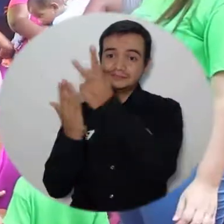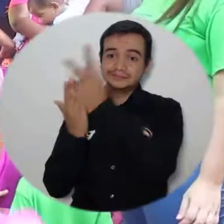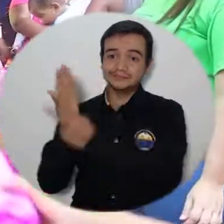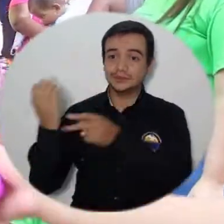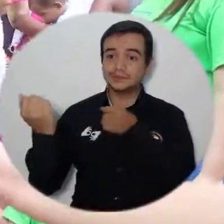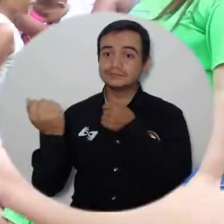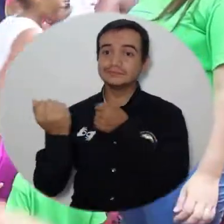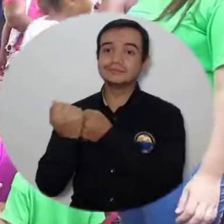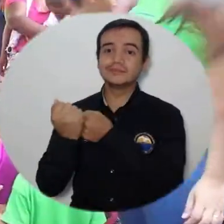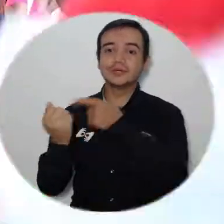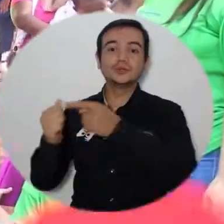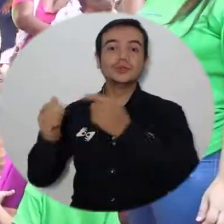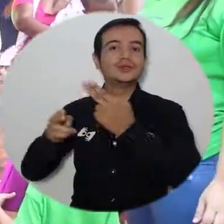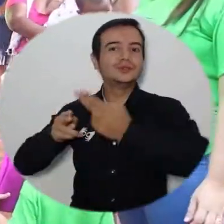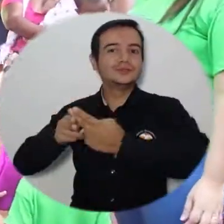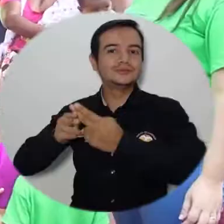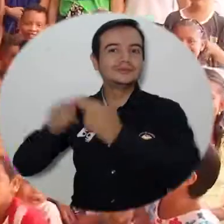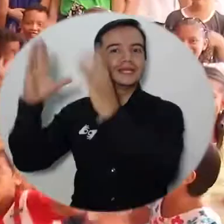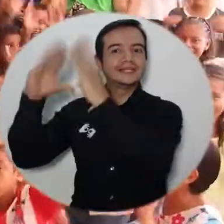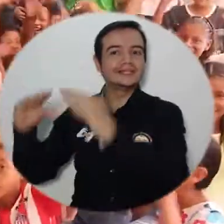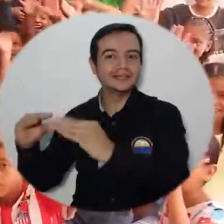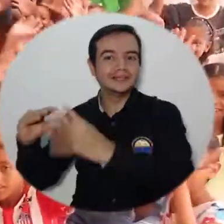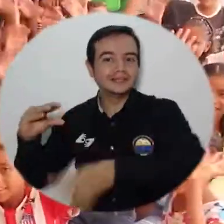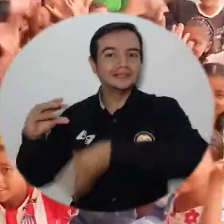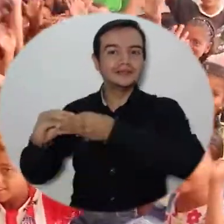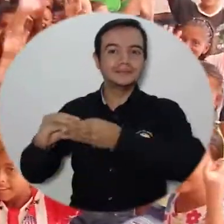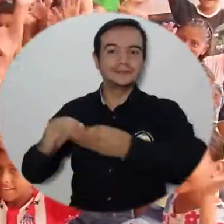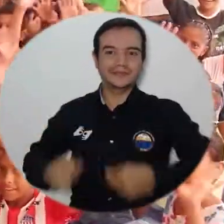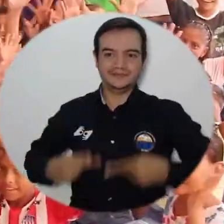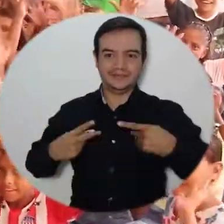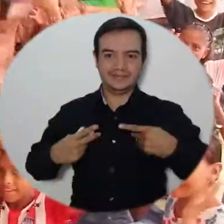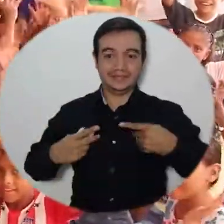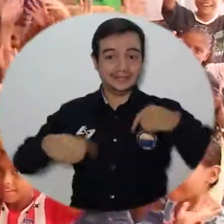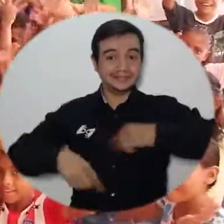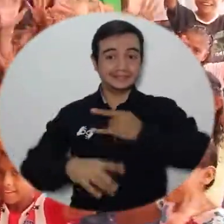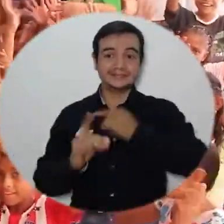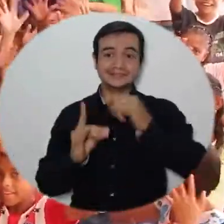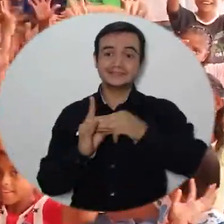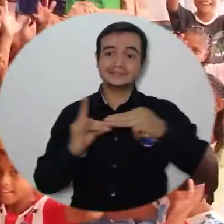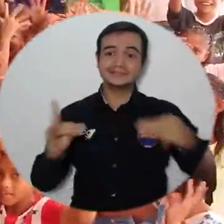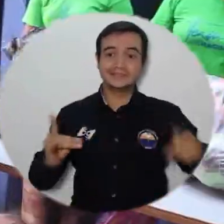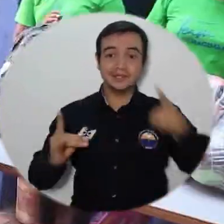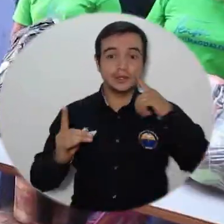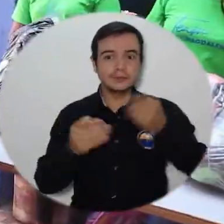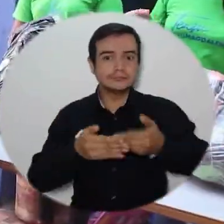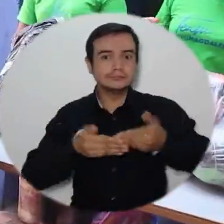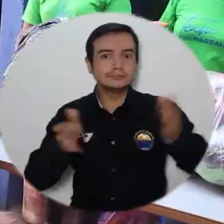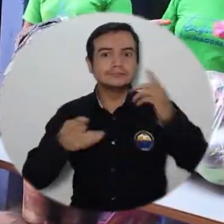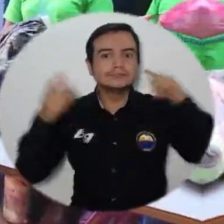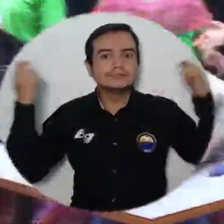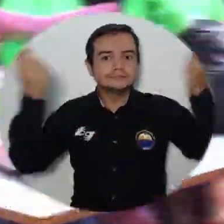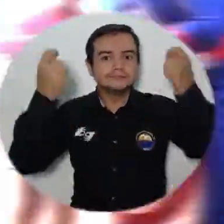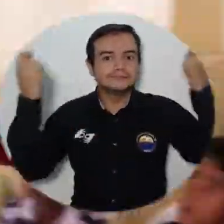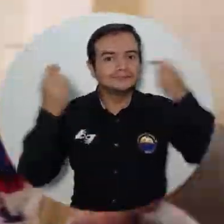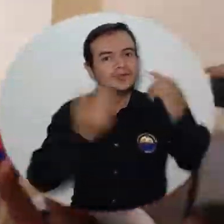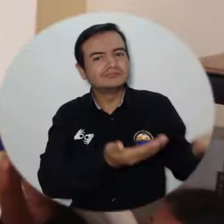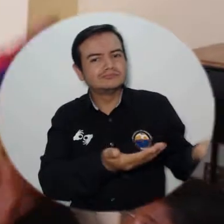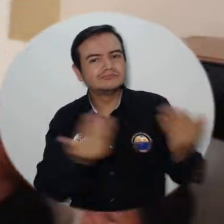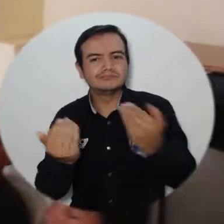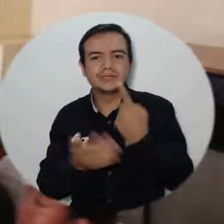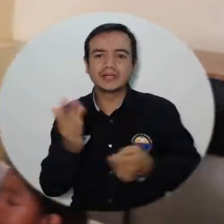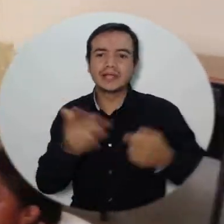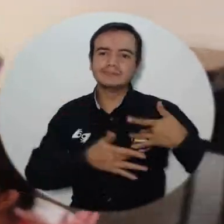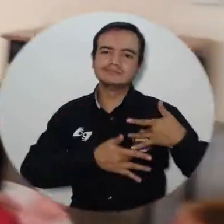En el marco de la iniciativa denominada Navidad con Vida, la Universidad del Magdalena inició la campaña de donación de